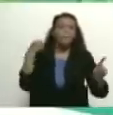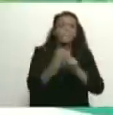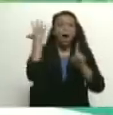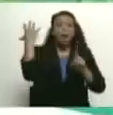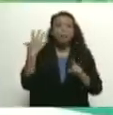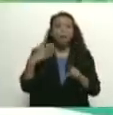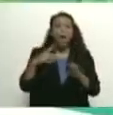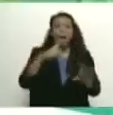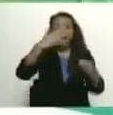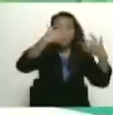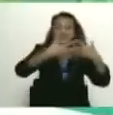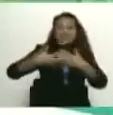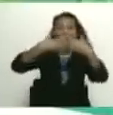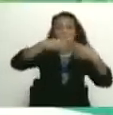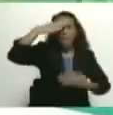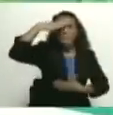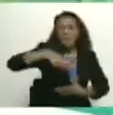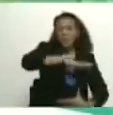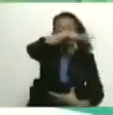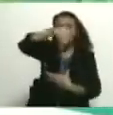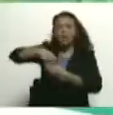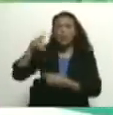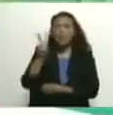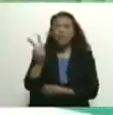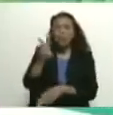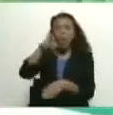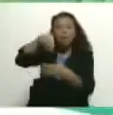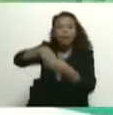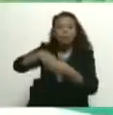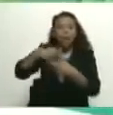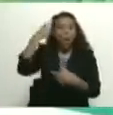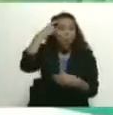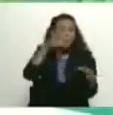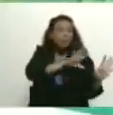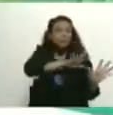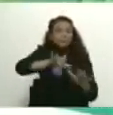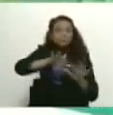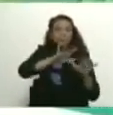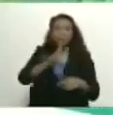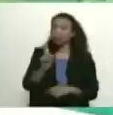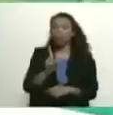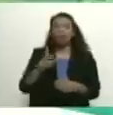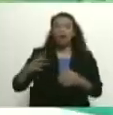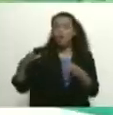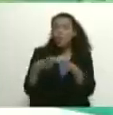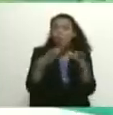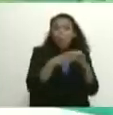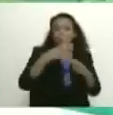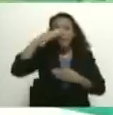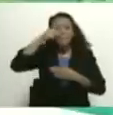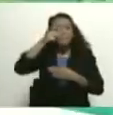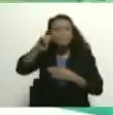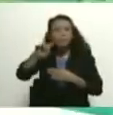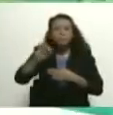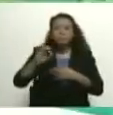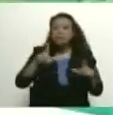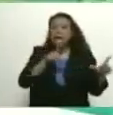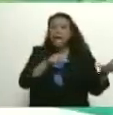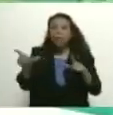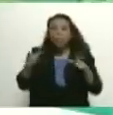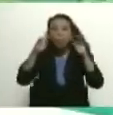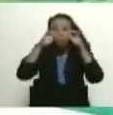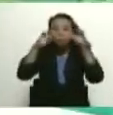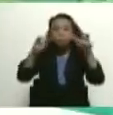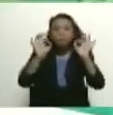intervención militar extranjera en Venezuela. Que está haciendo este sector extremista. ¿Cuadrillas de paz? ¡Alerta! Activada.